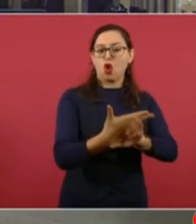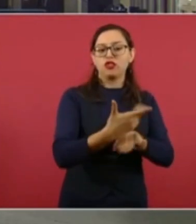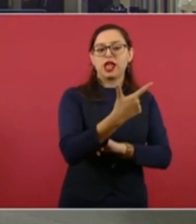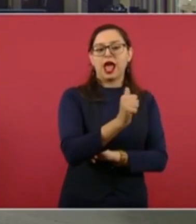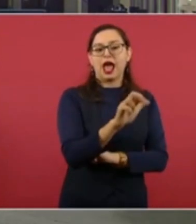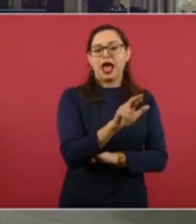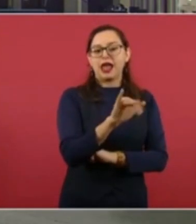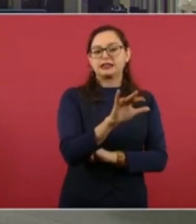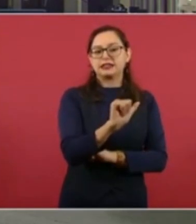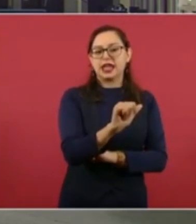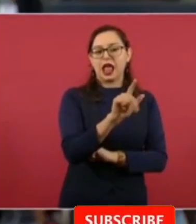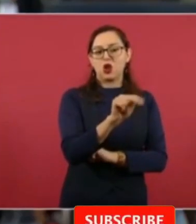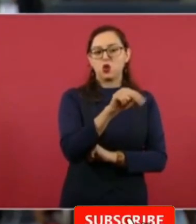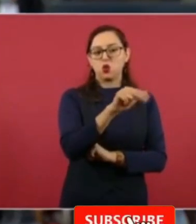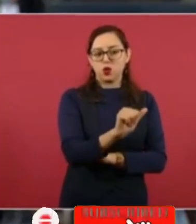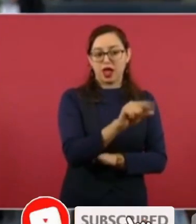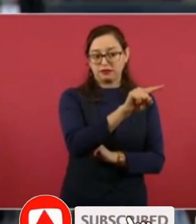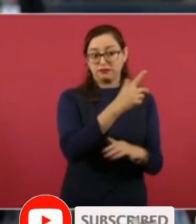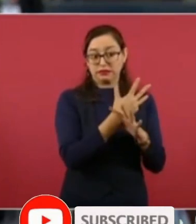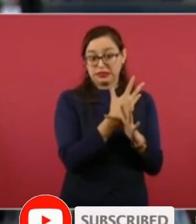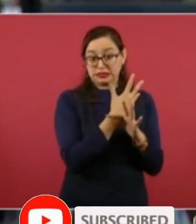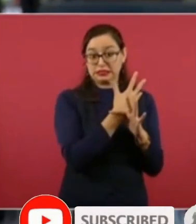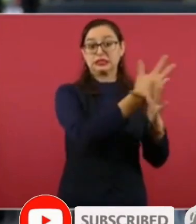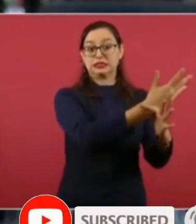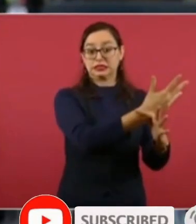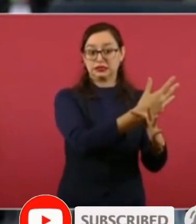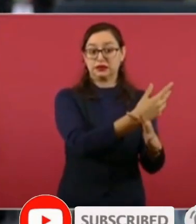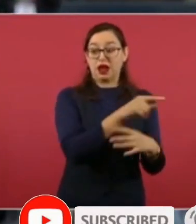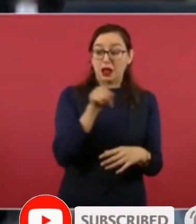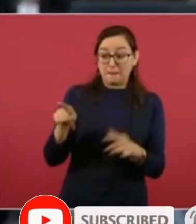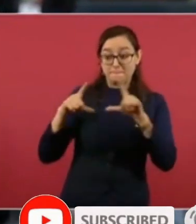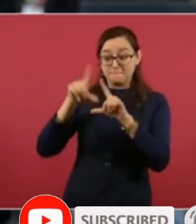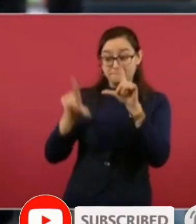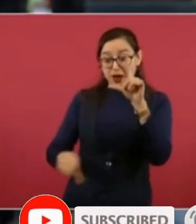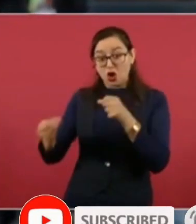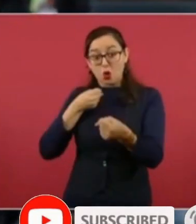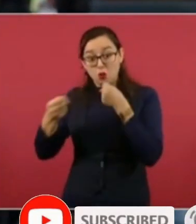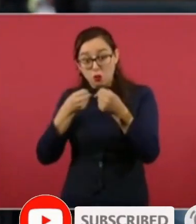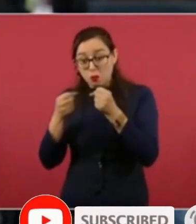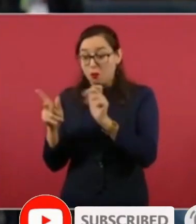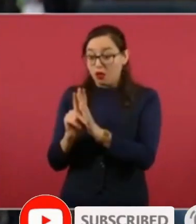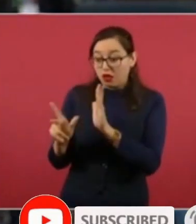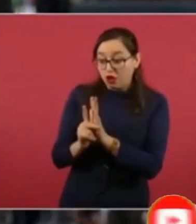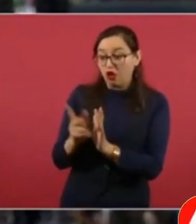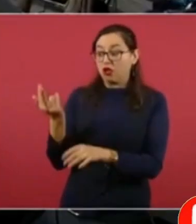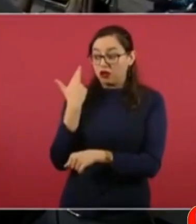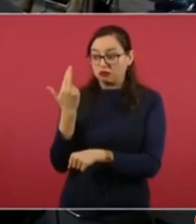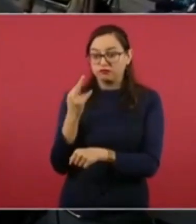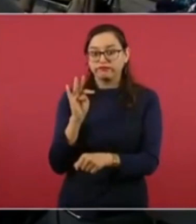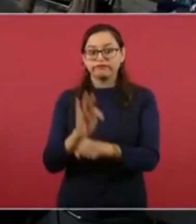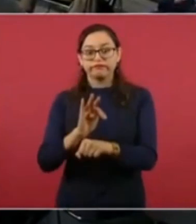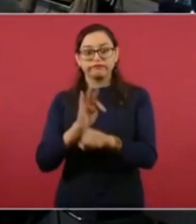que le limpiaran la cara cuando él fue el super policía de Calderón en los audios de Alito Moreno que se han exhibido